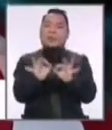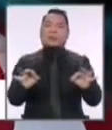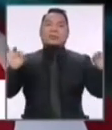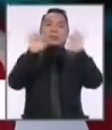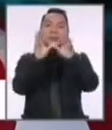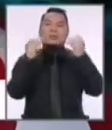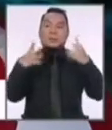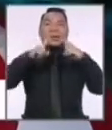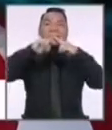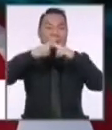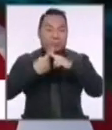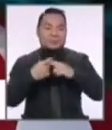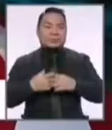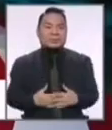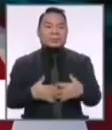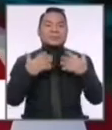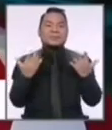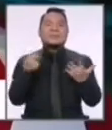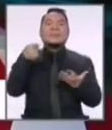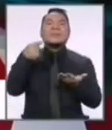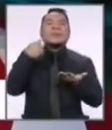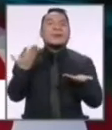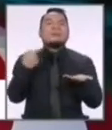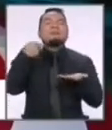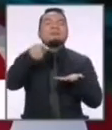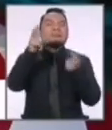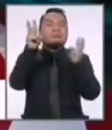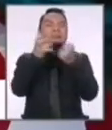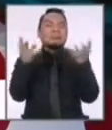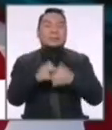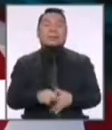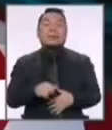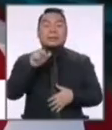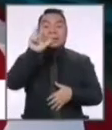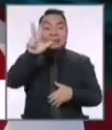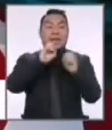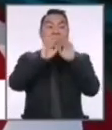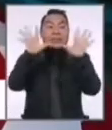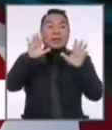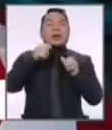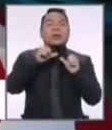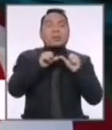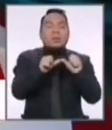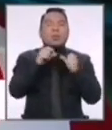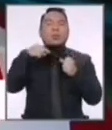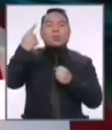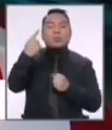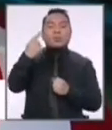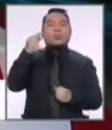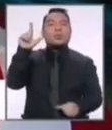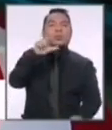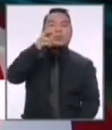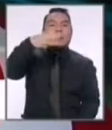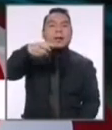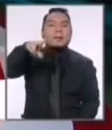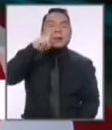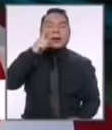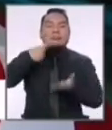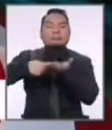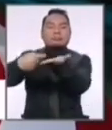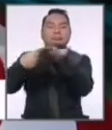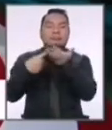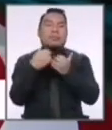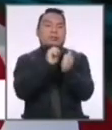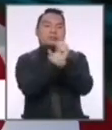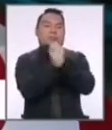importante. Comenzamos la secuencia de tres días continuados de debate de los seis candidatos